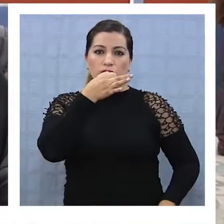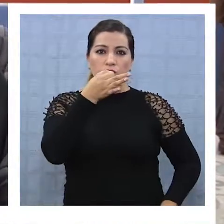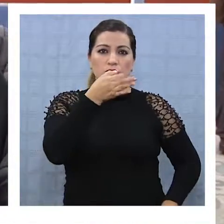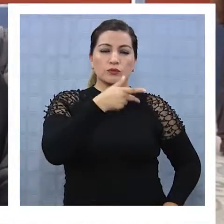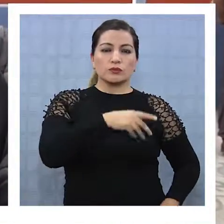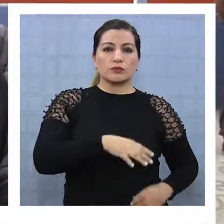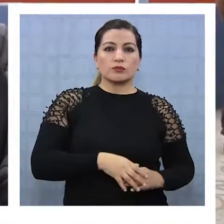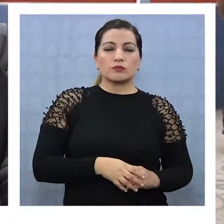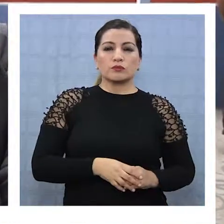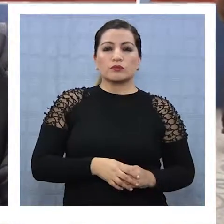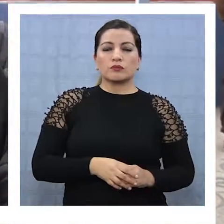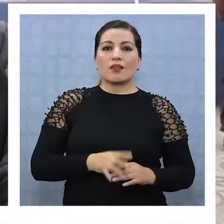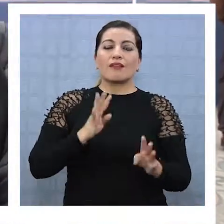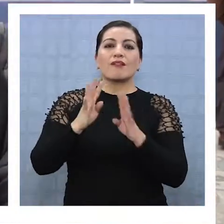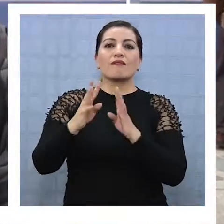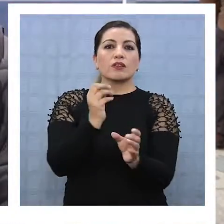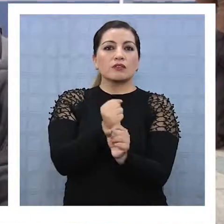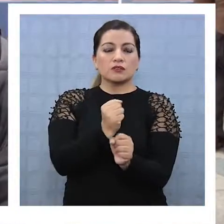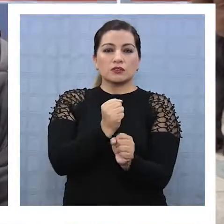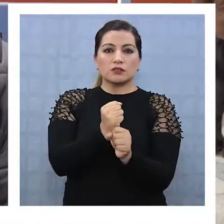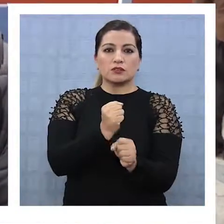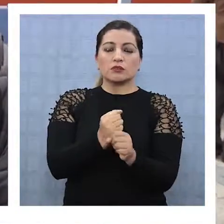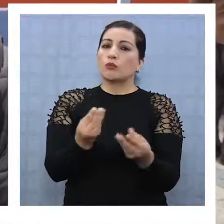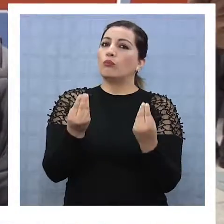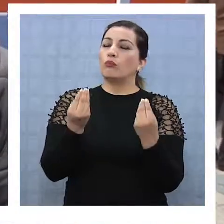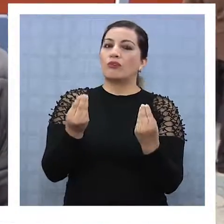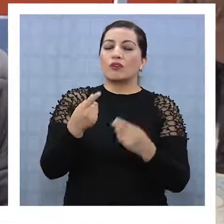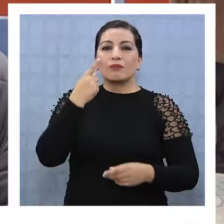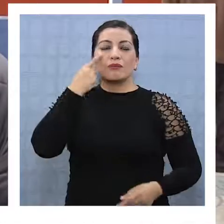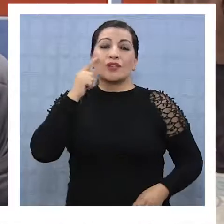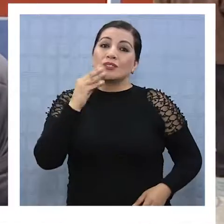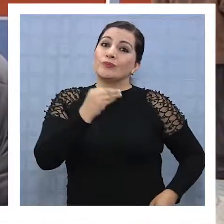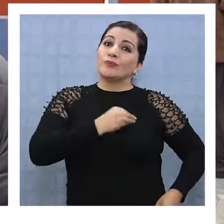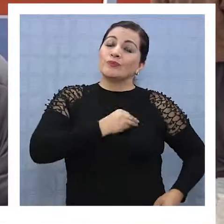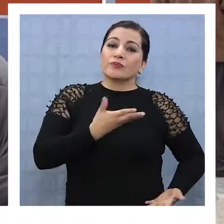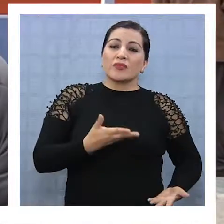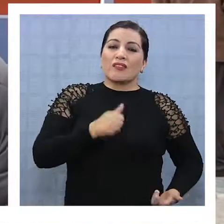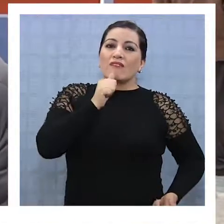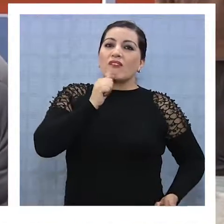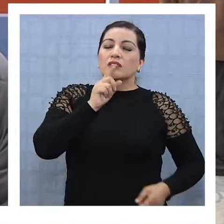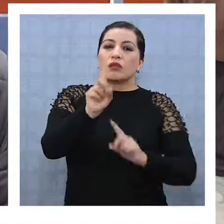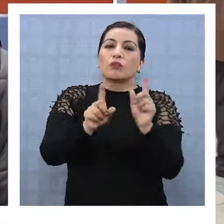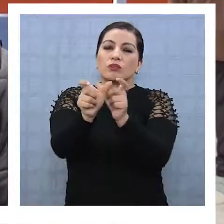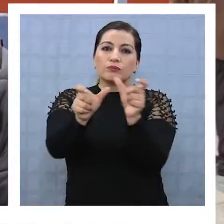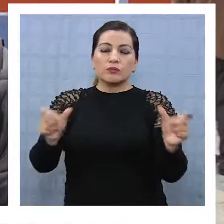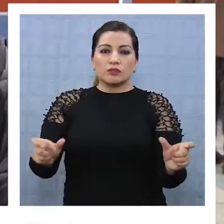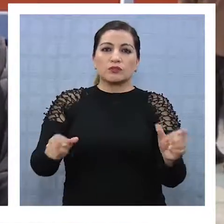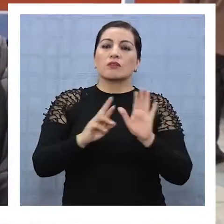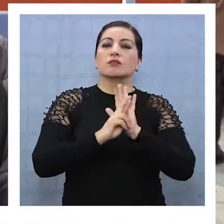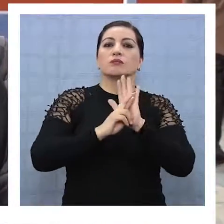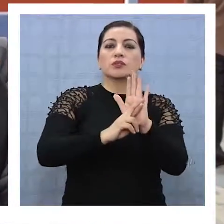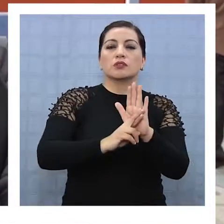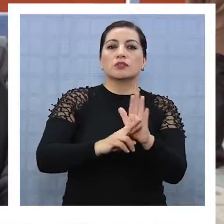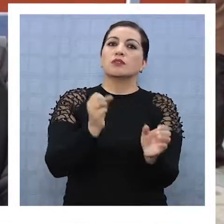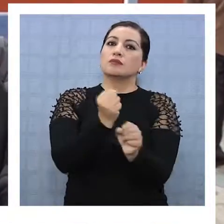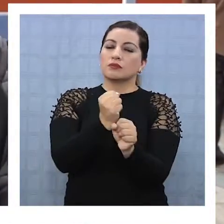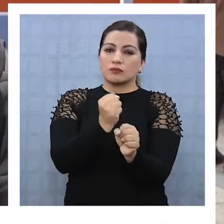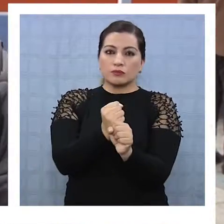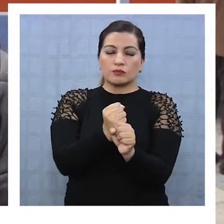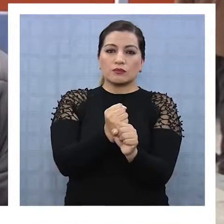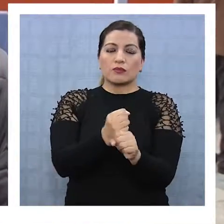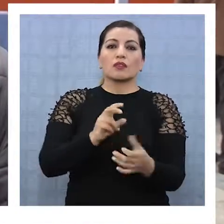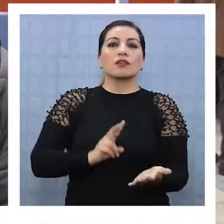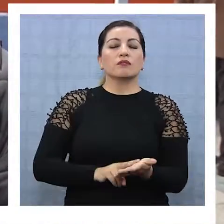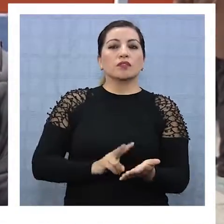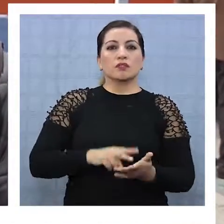el observatorio laboral está muy bueno, pero lamentablemente eché de menos dentro de la testera, digamos, la representación de los